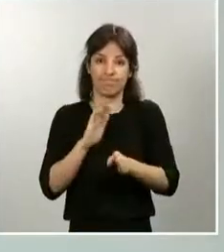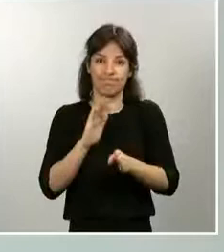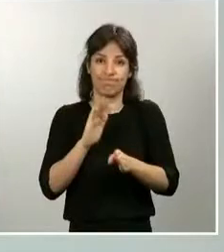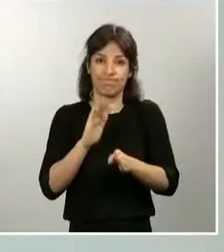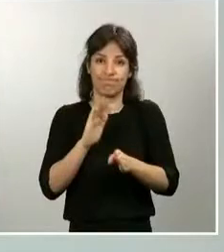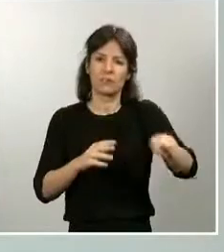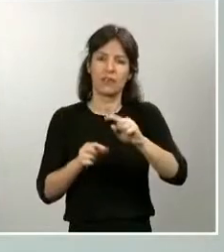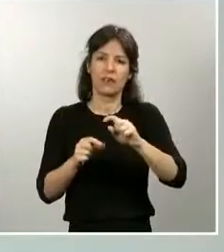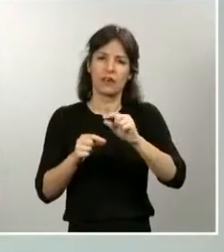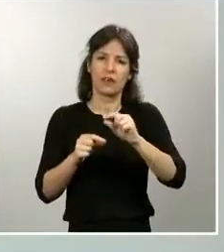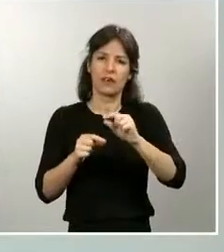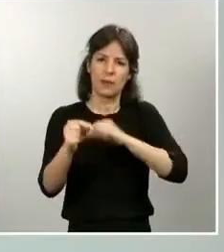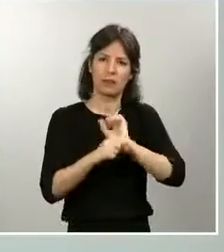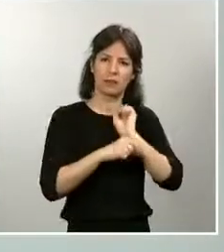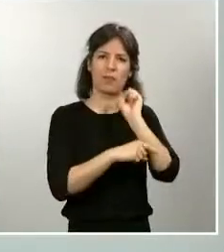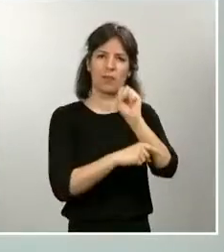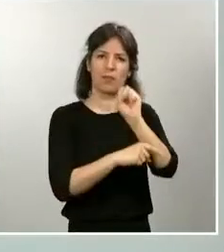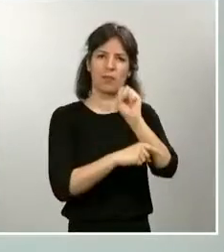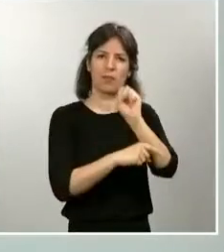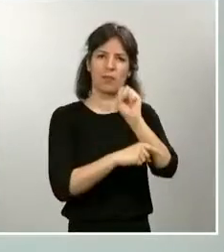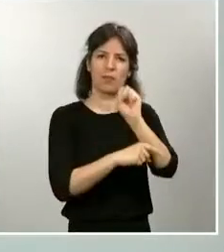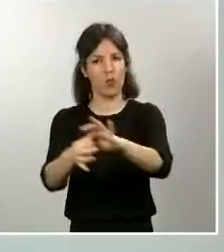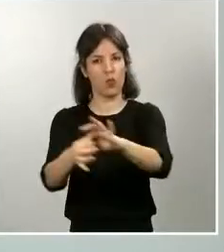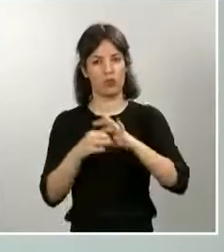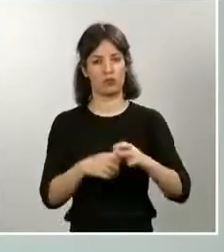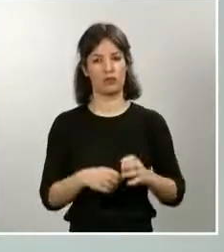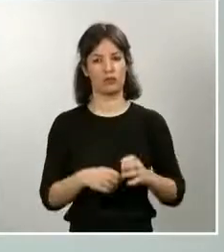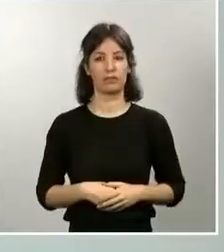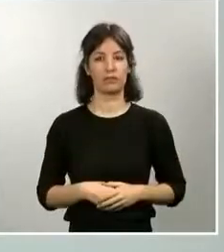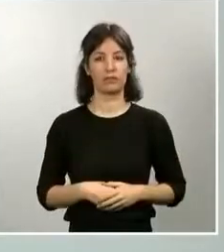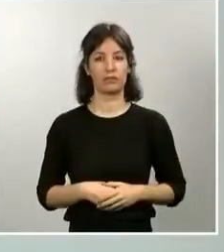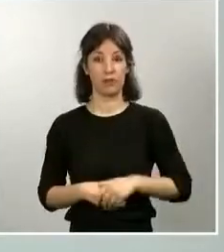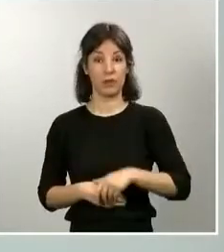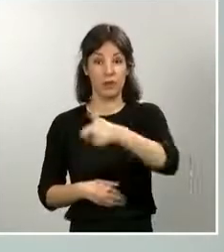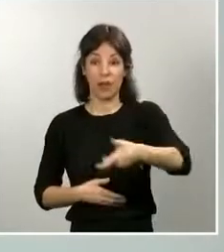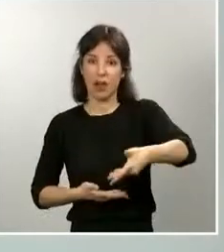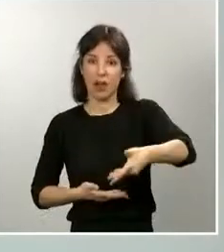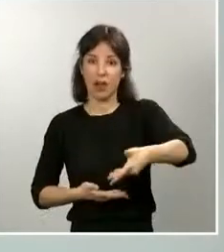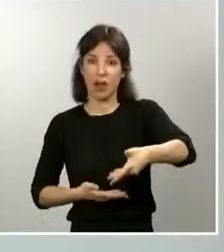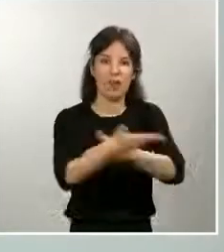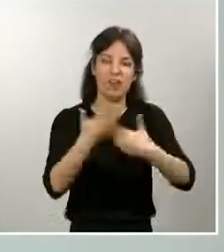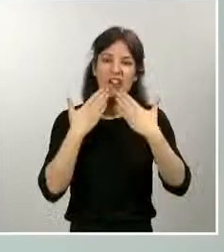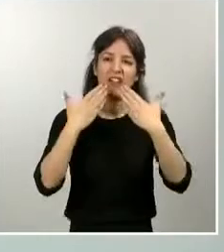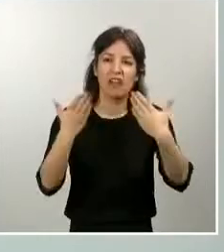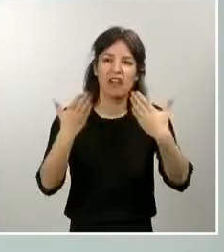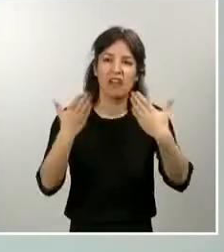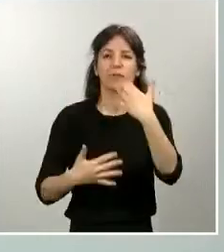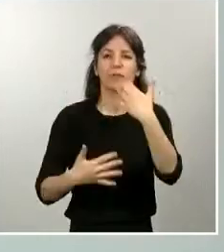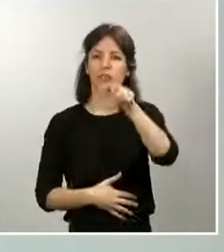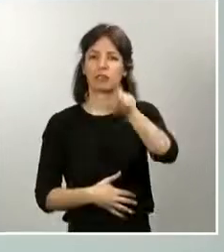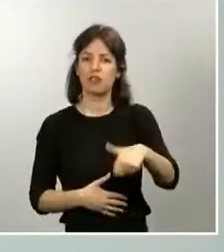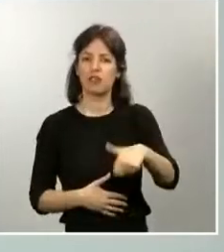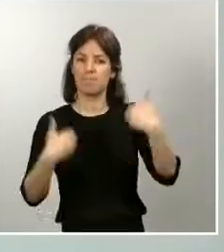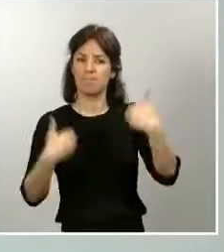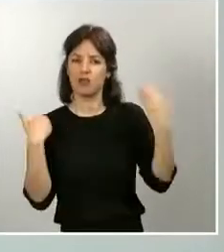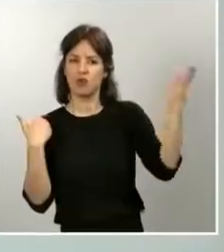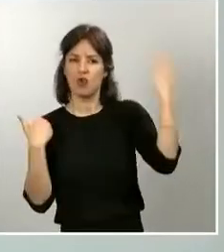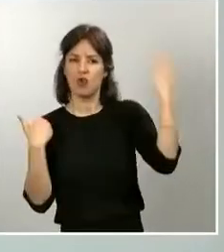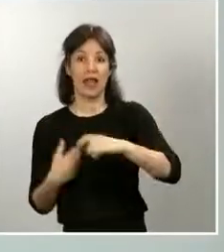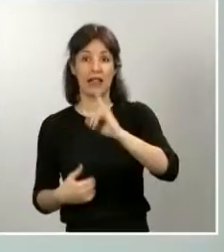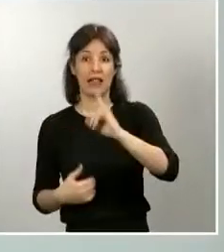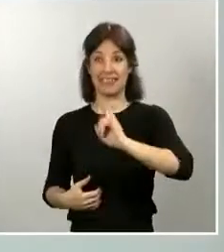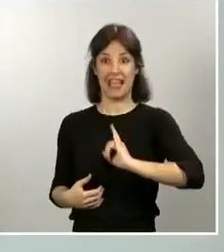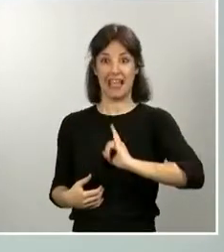darle las gracias por su colaboración ciudadana. Sus llamadas, alertando de conductas irresponsables, nos permiten identificar